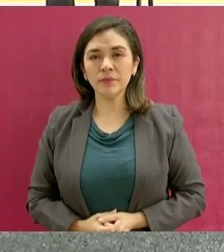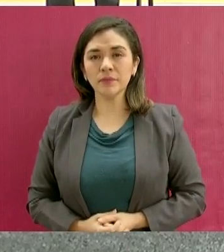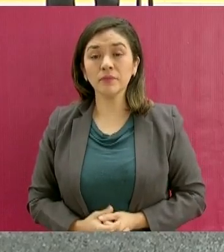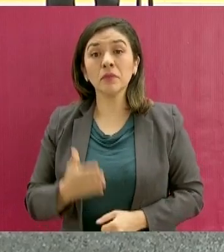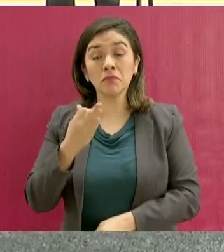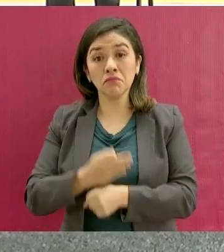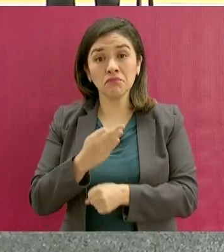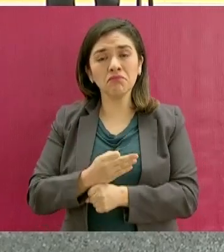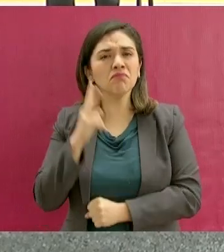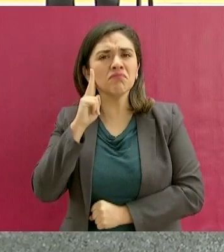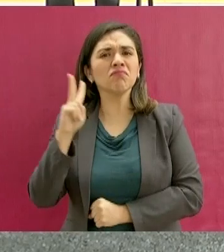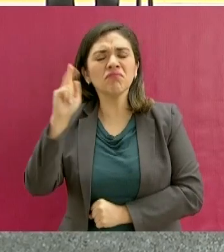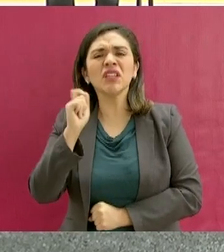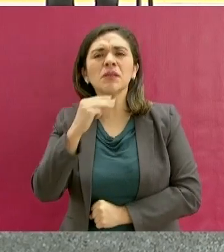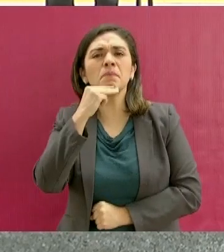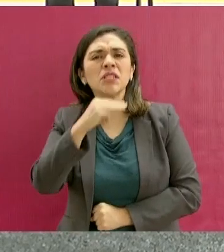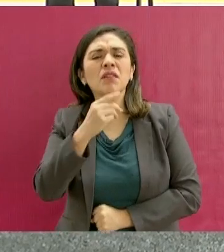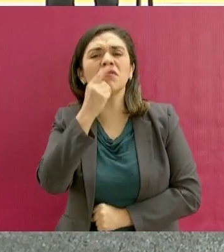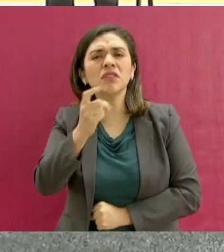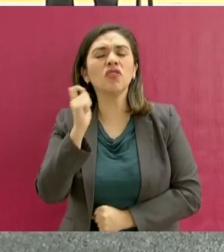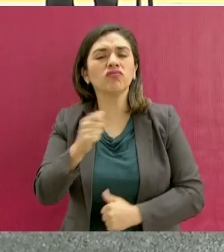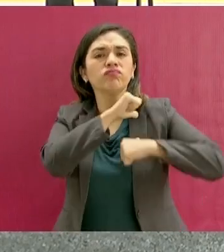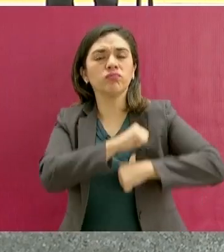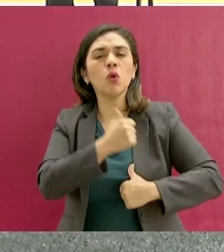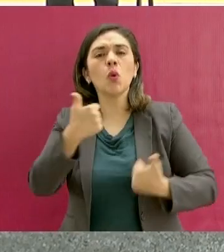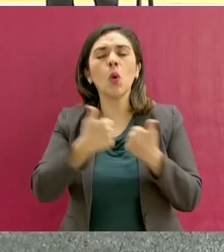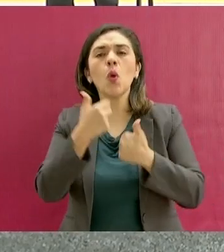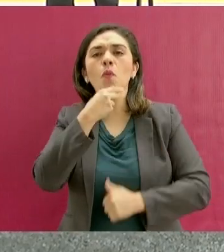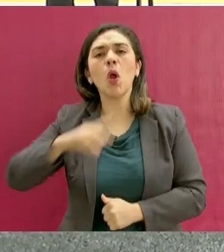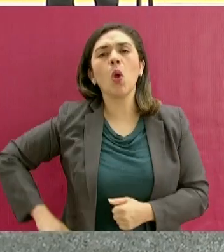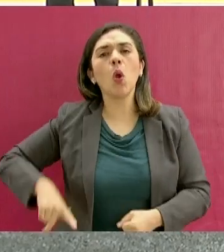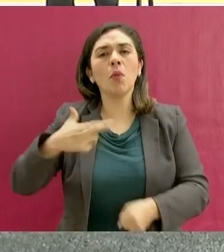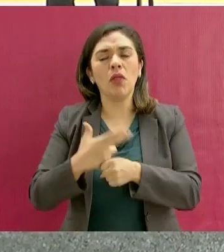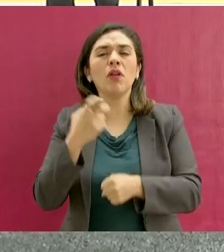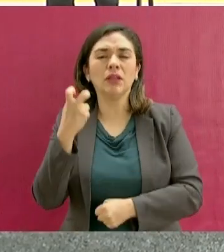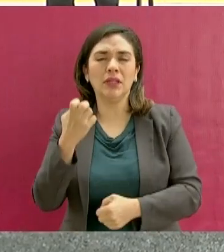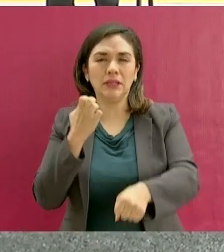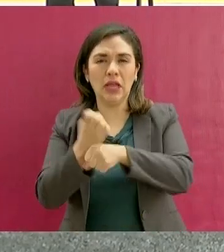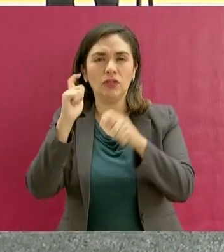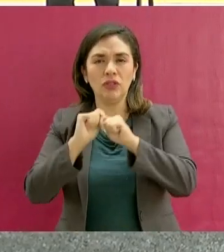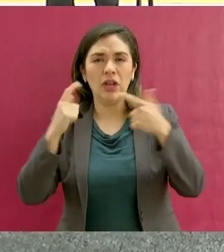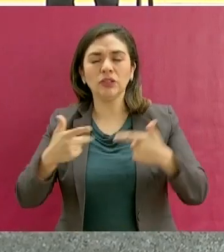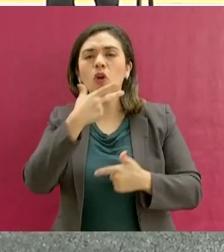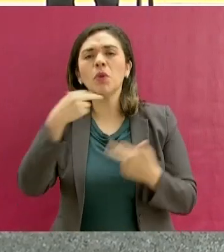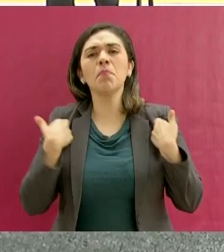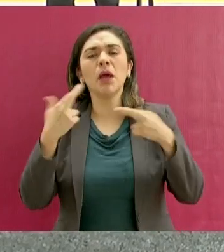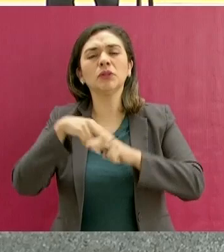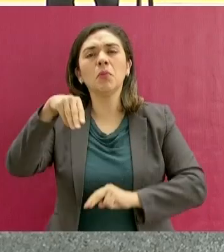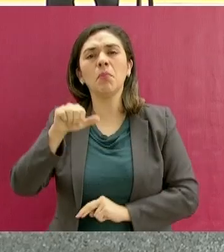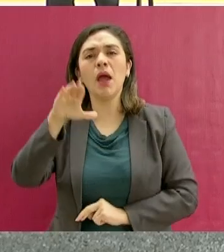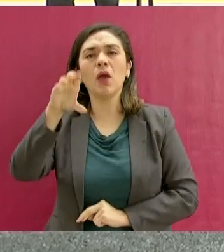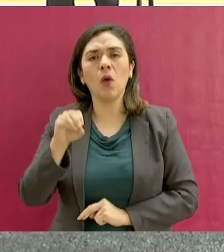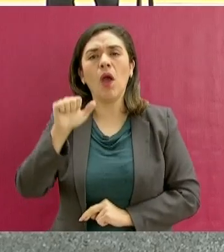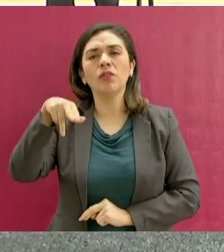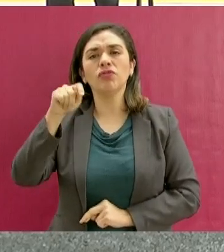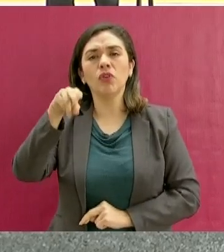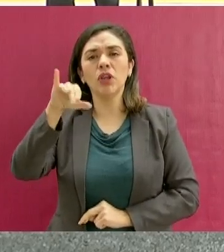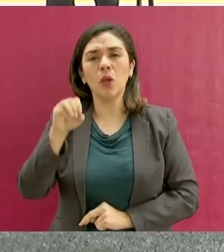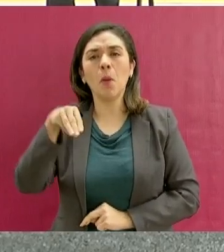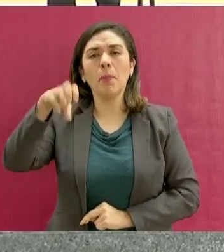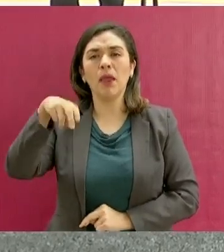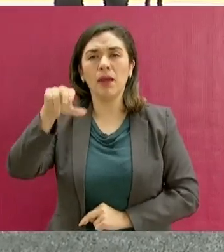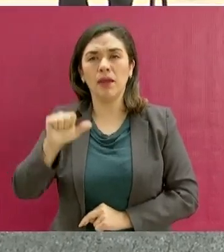Escuchemos el mensaje de bienvenida a cargo del Gobernador Constitucional del Estado de Tlaxcala, Maestro Marco Antonio Mena Rodríguez.